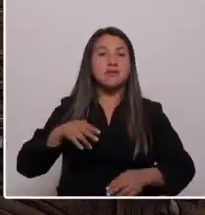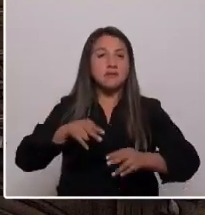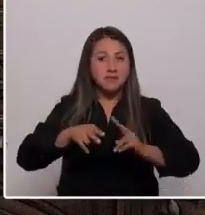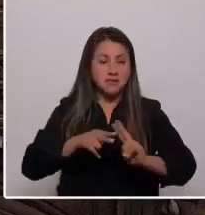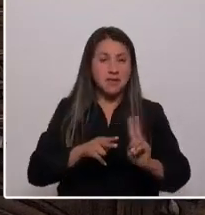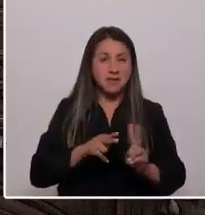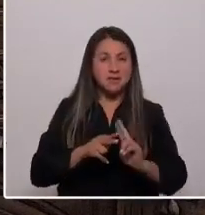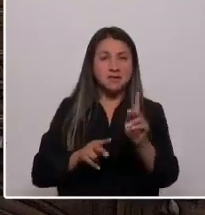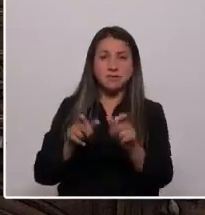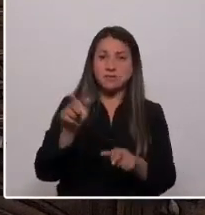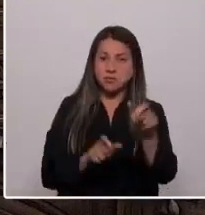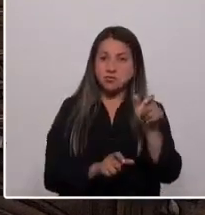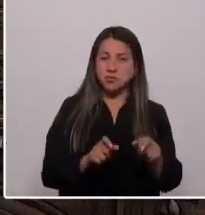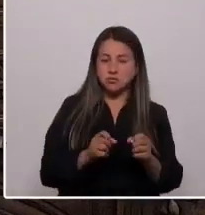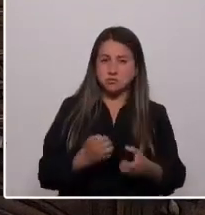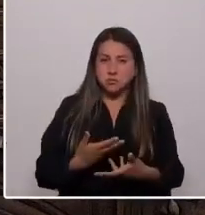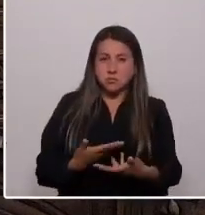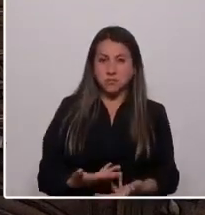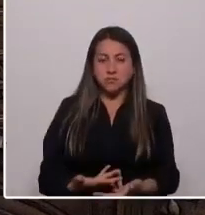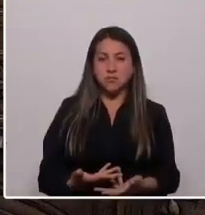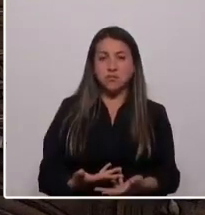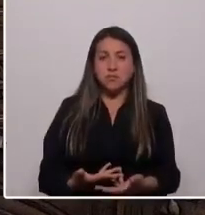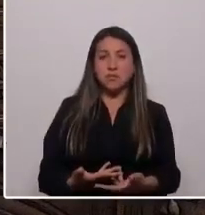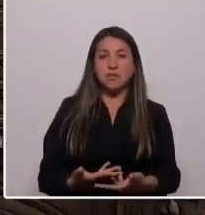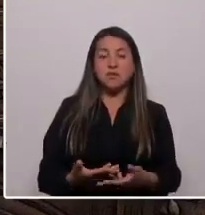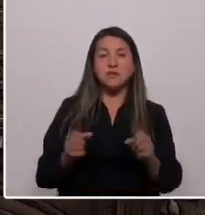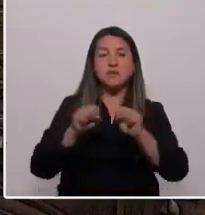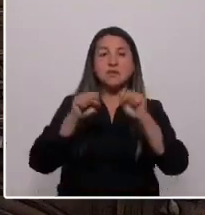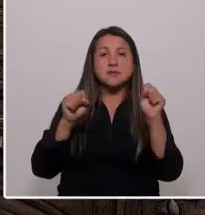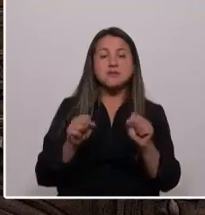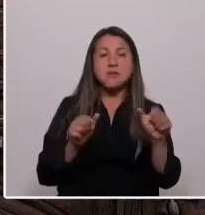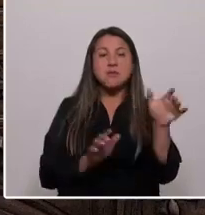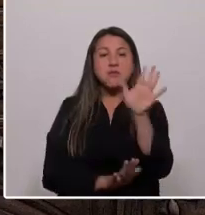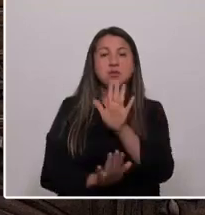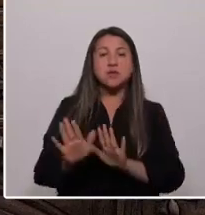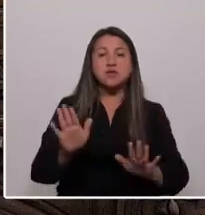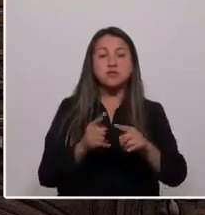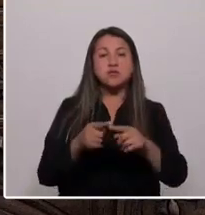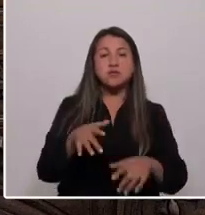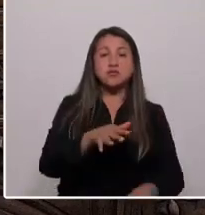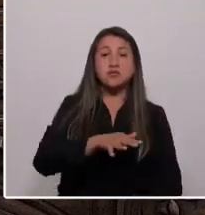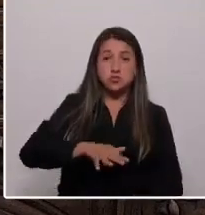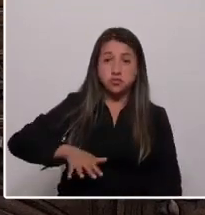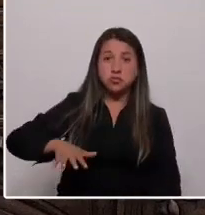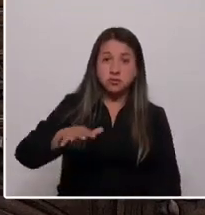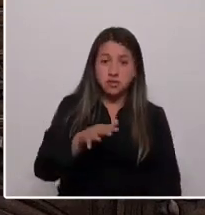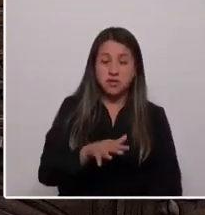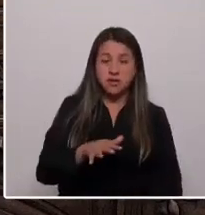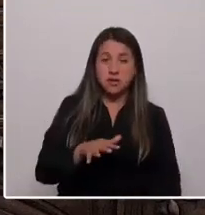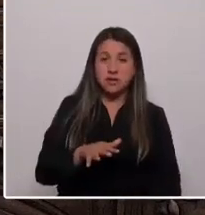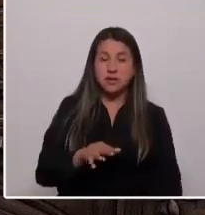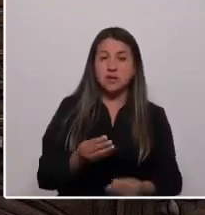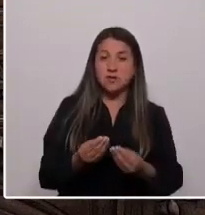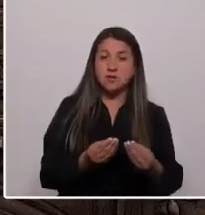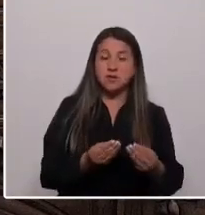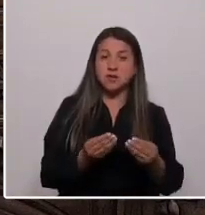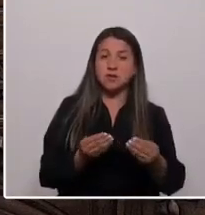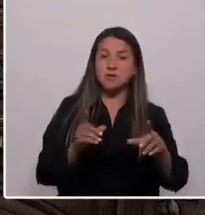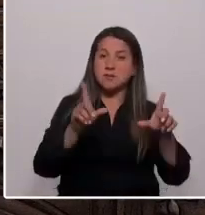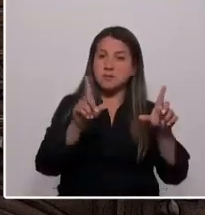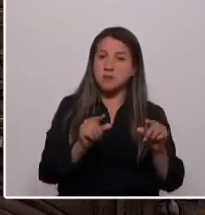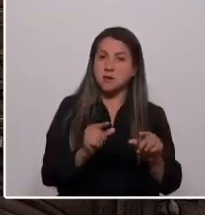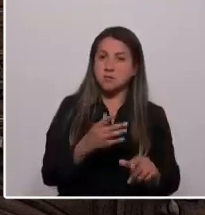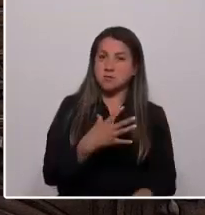personas con sistemas de protección social que disminuyan esos temores